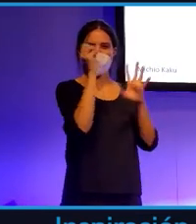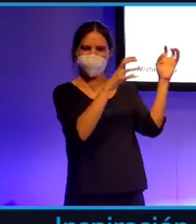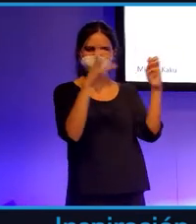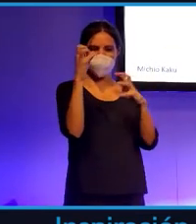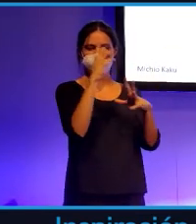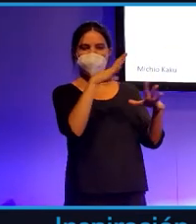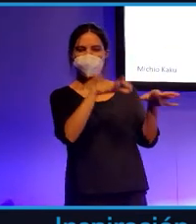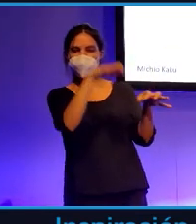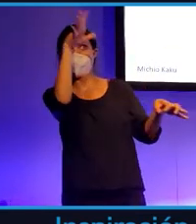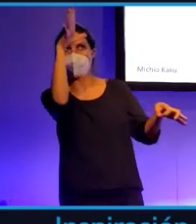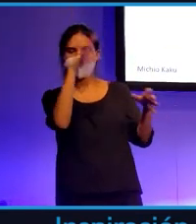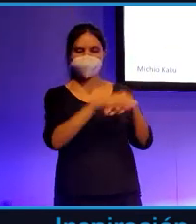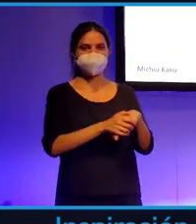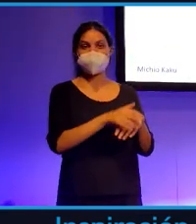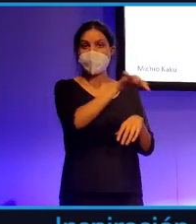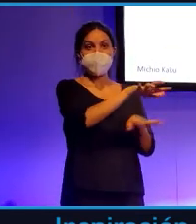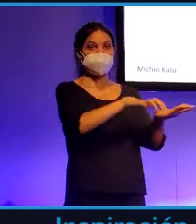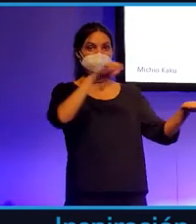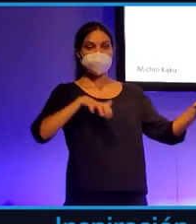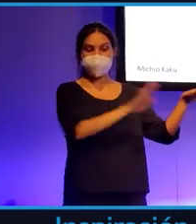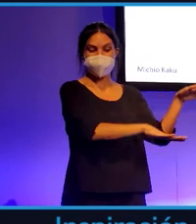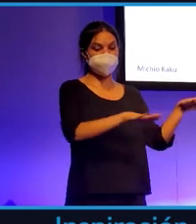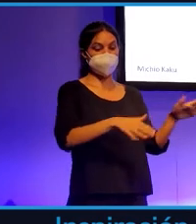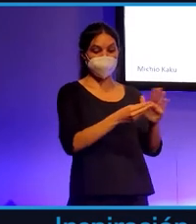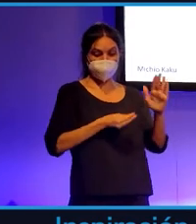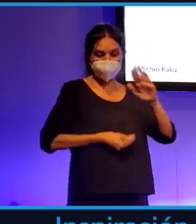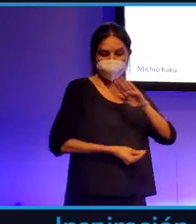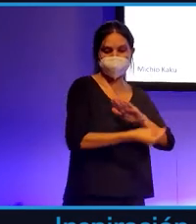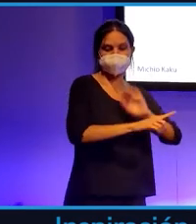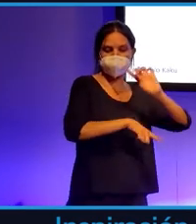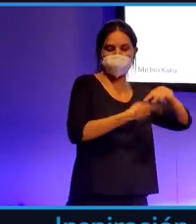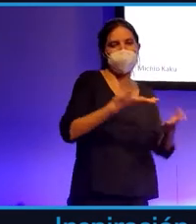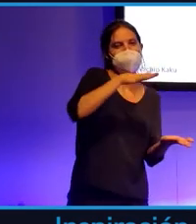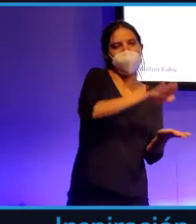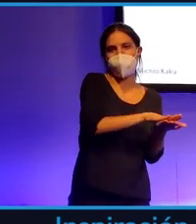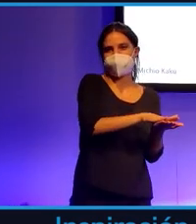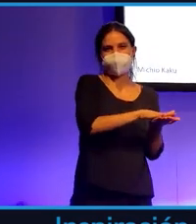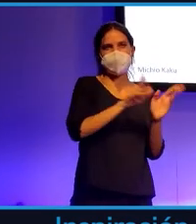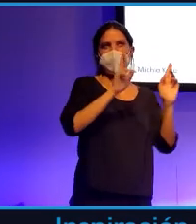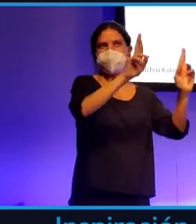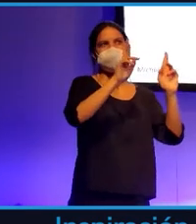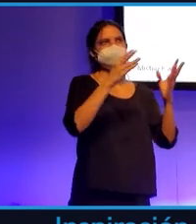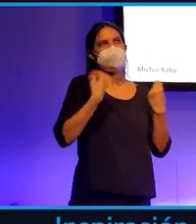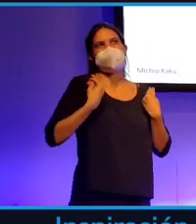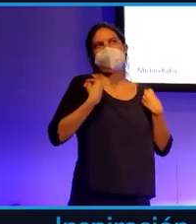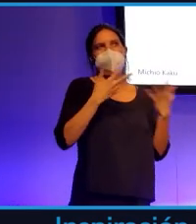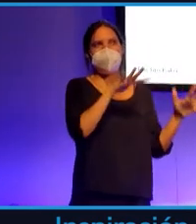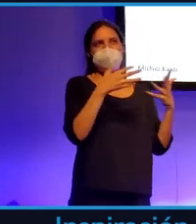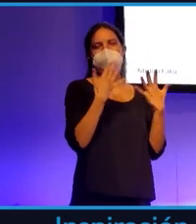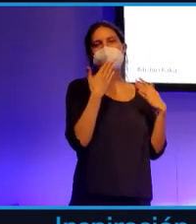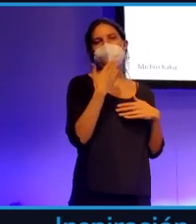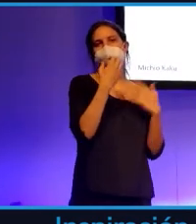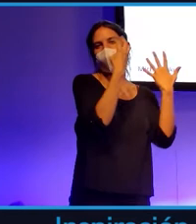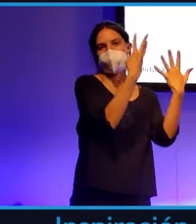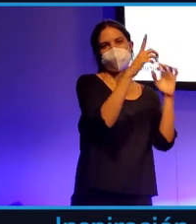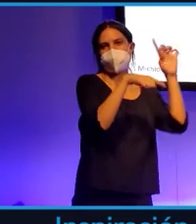prácticamente todos los niños que nacían morían. Tenían una esperanza de vida alrededor de los 18 años y en este periodo es cuando se